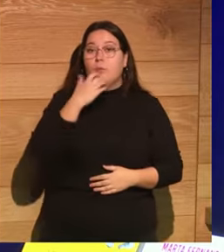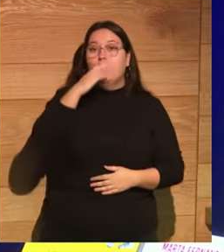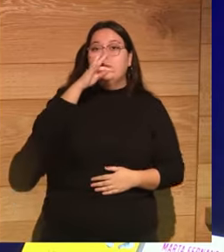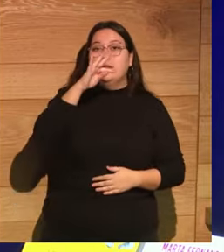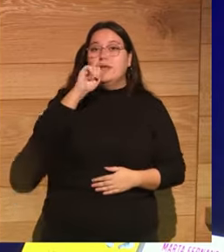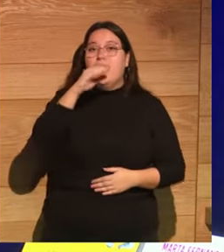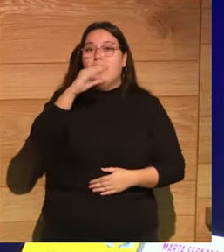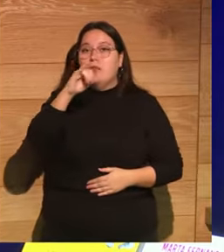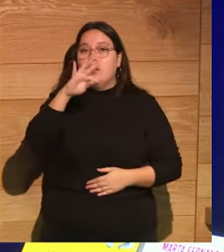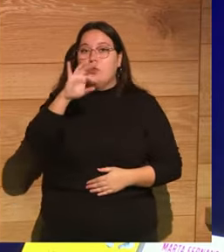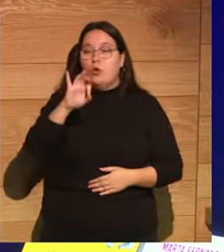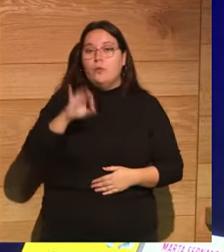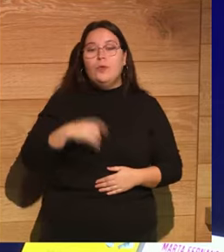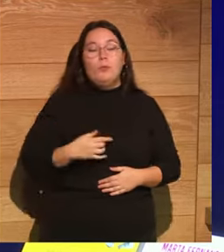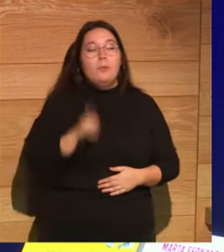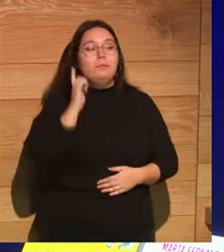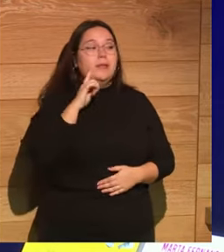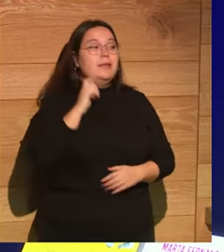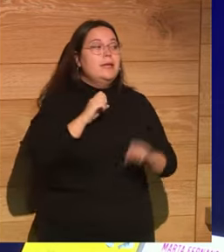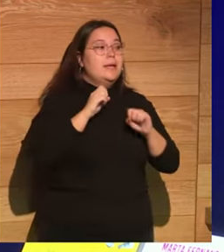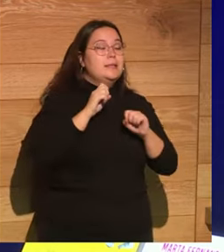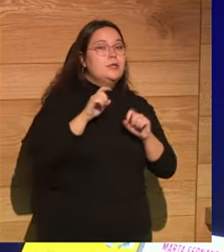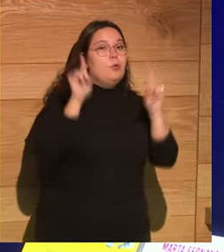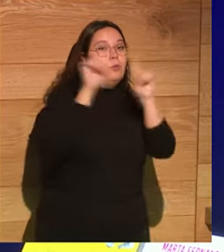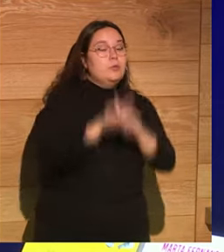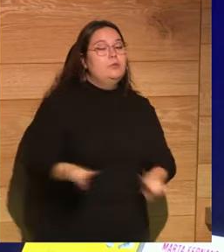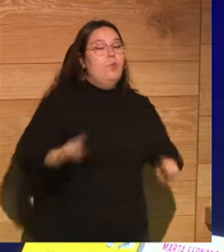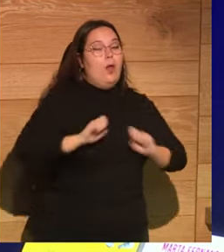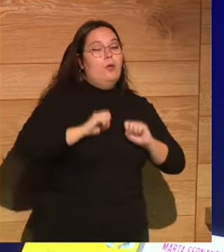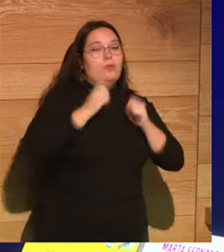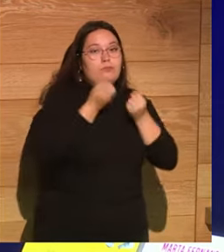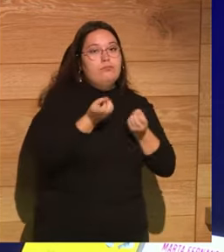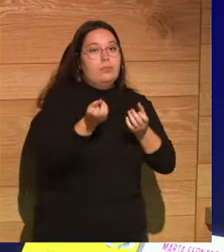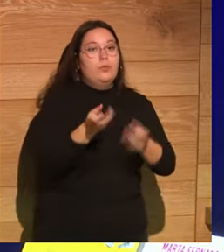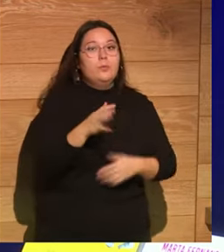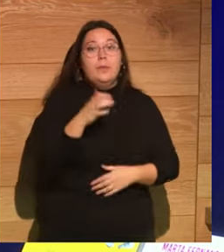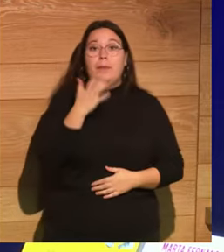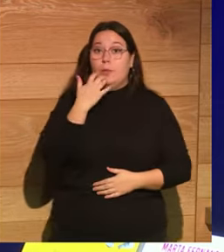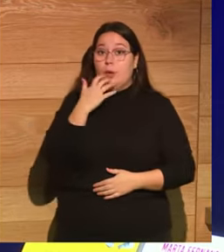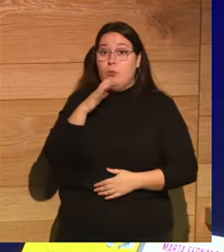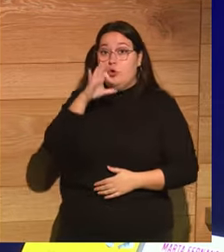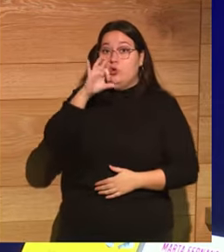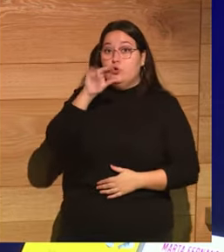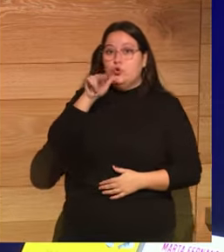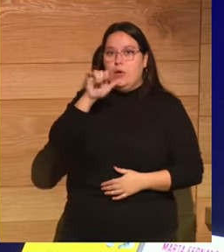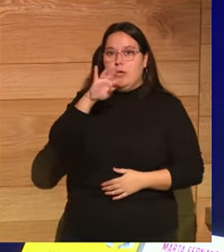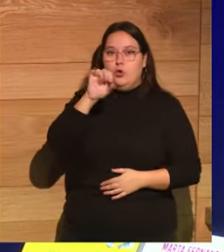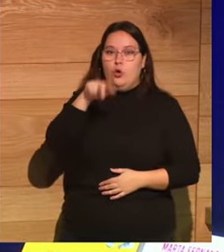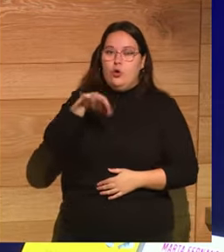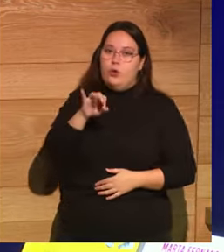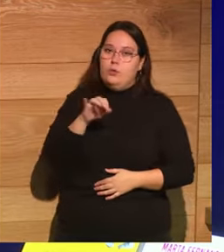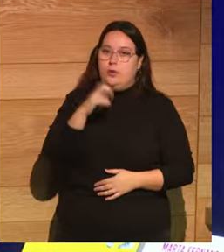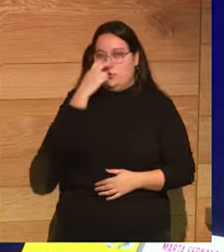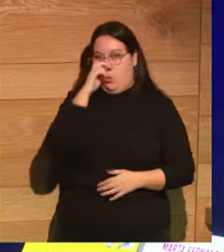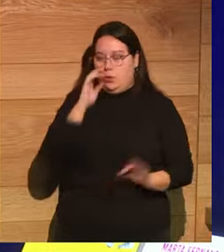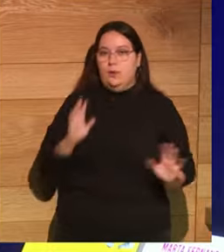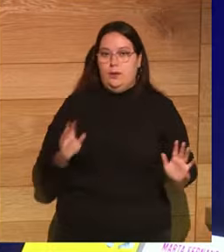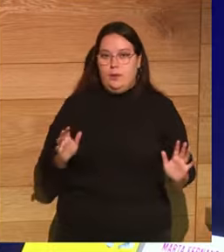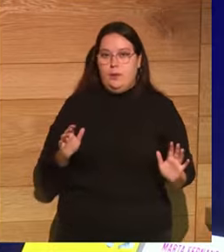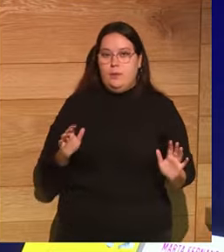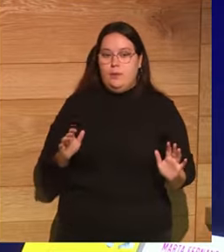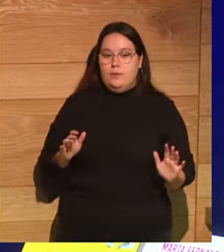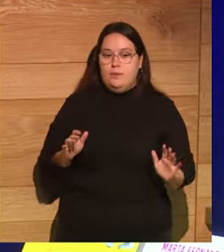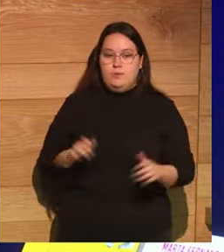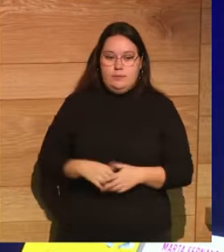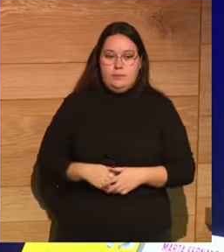te deja caer los bulos, pero muy suavecito, sin que te enteres. Suetonio, sin embargo, es un chismoso. Yo me imagino siempre